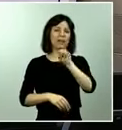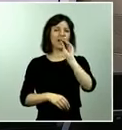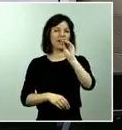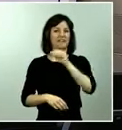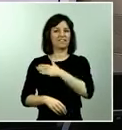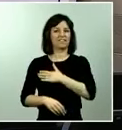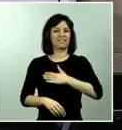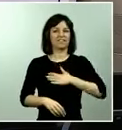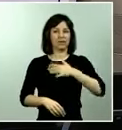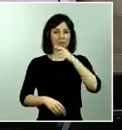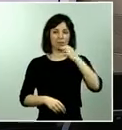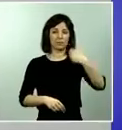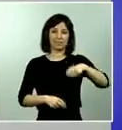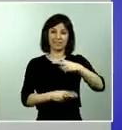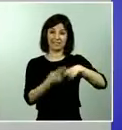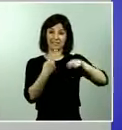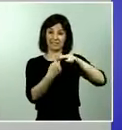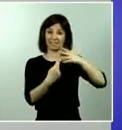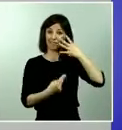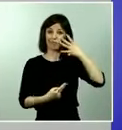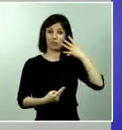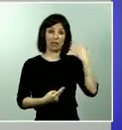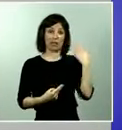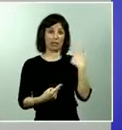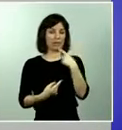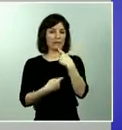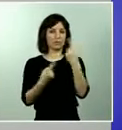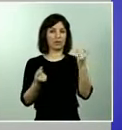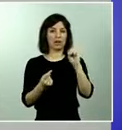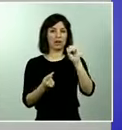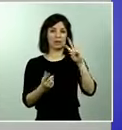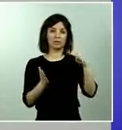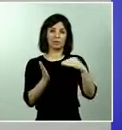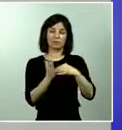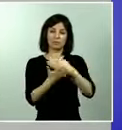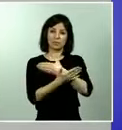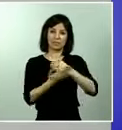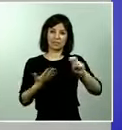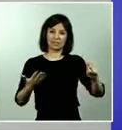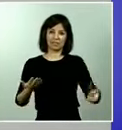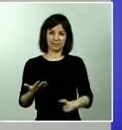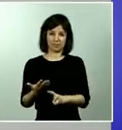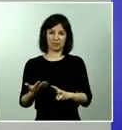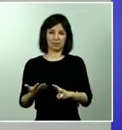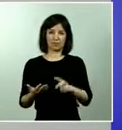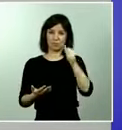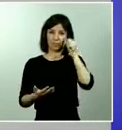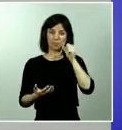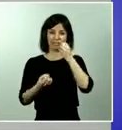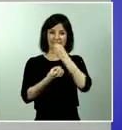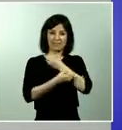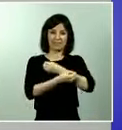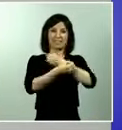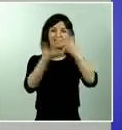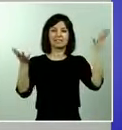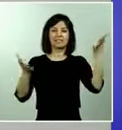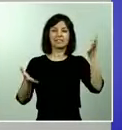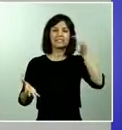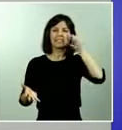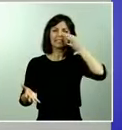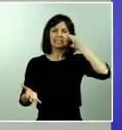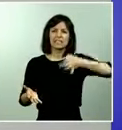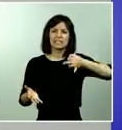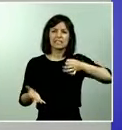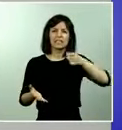Generalitat acaba de asegurar que los 14.000 millones de euros anunciados por Pedro Sánchez no suponen una liquidez